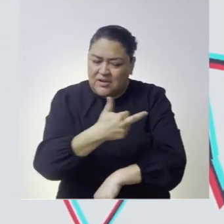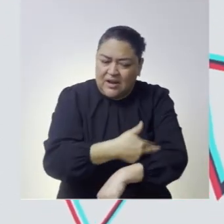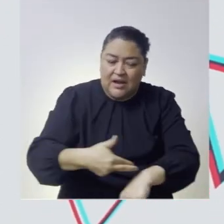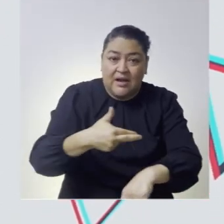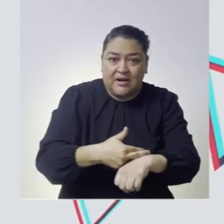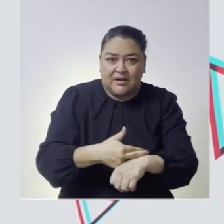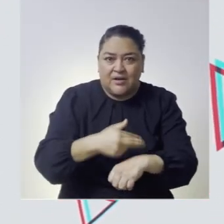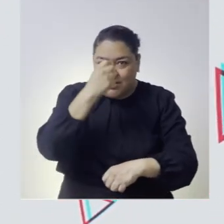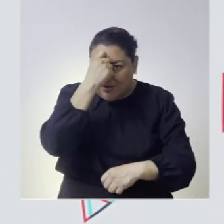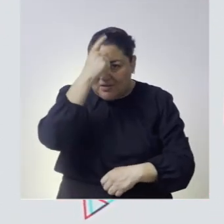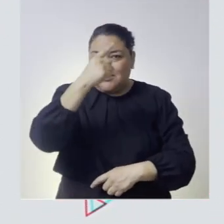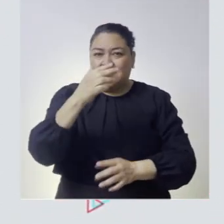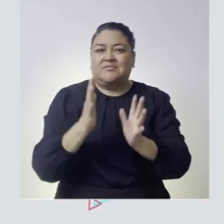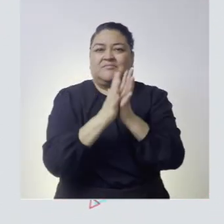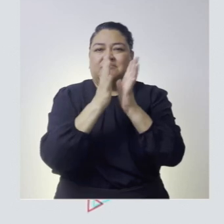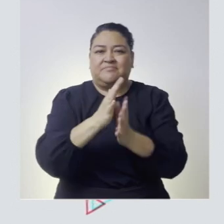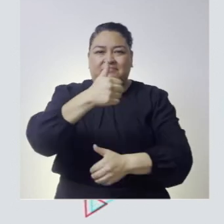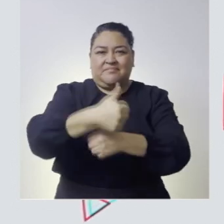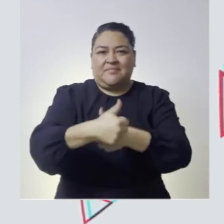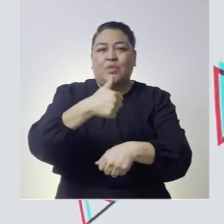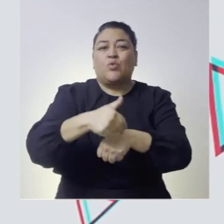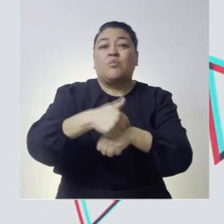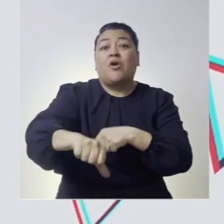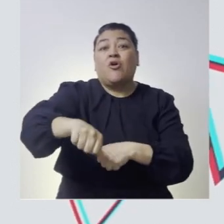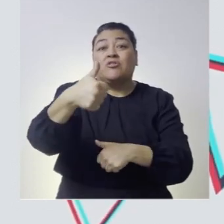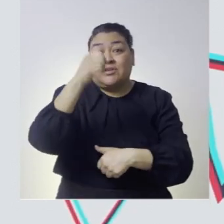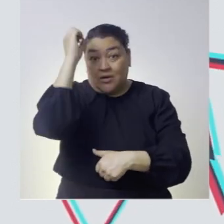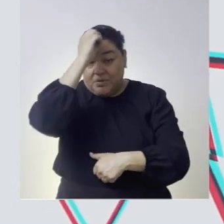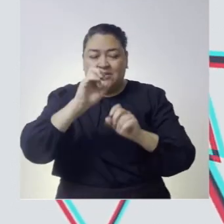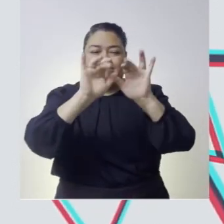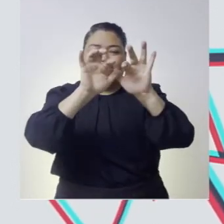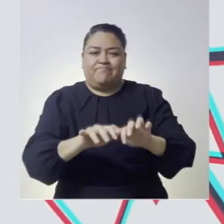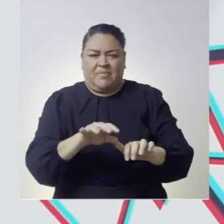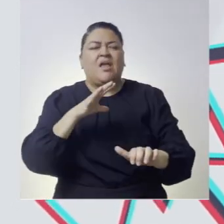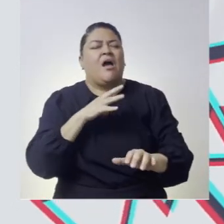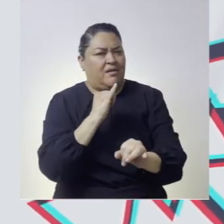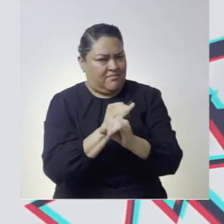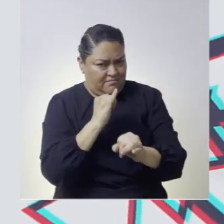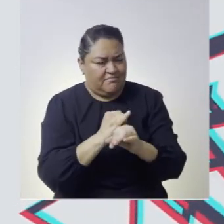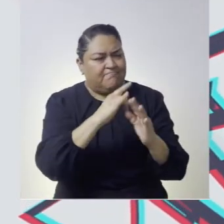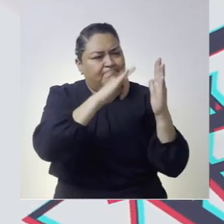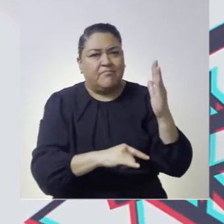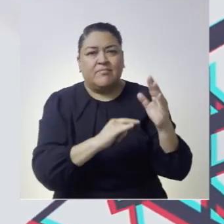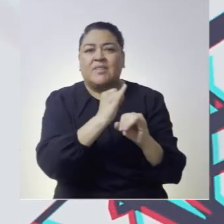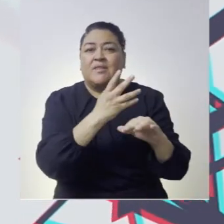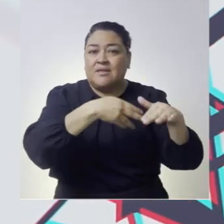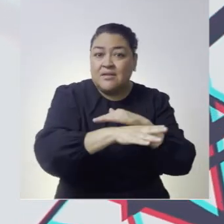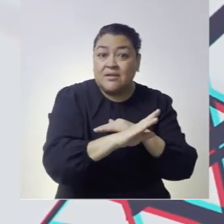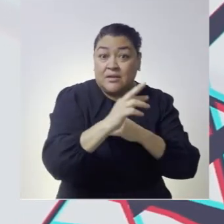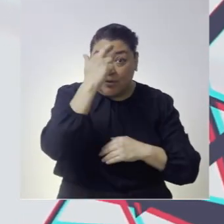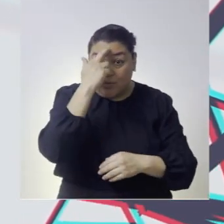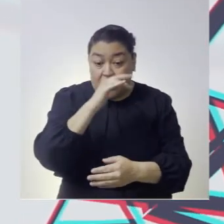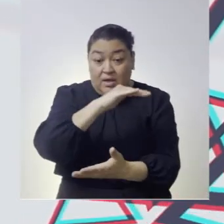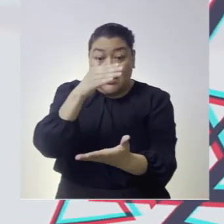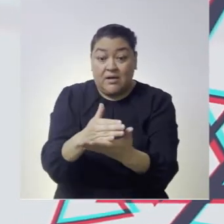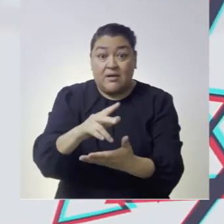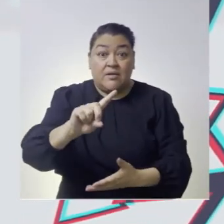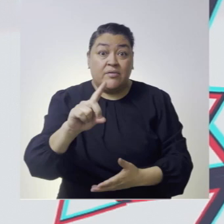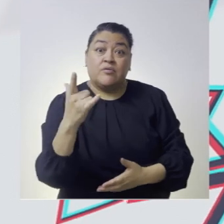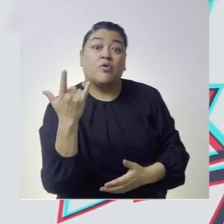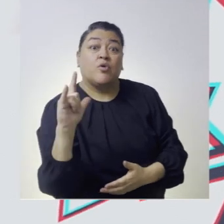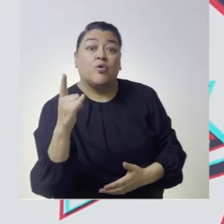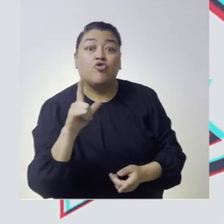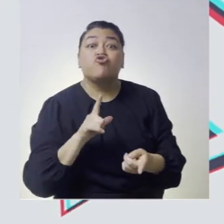california sur te invita a participar en el décimo primer concurso de ensayo consulta las bases y la convocatoria antes del 31